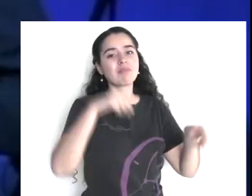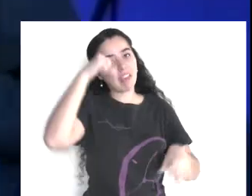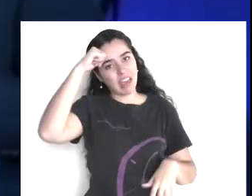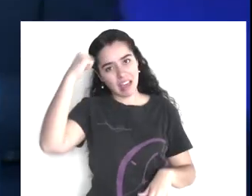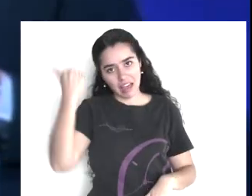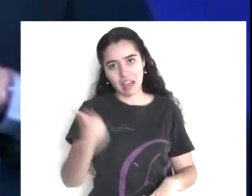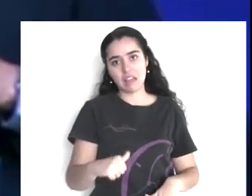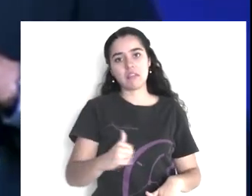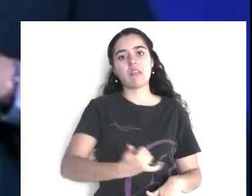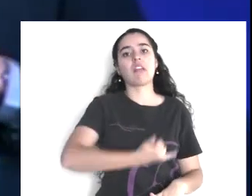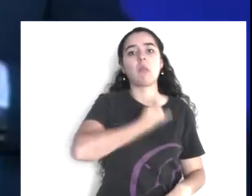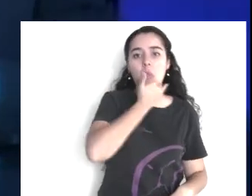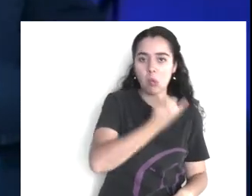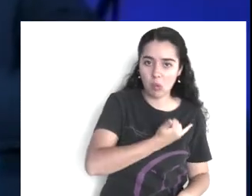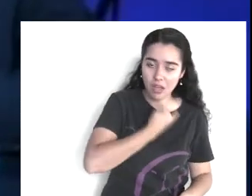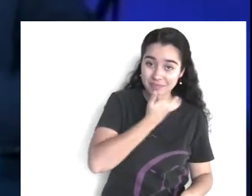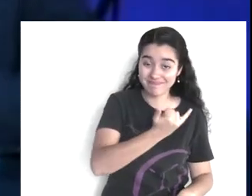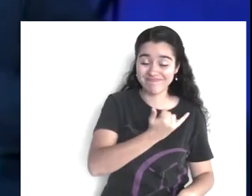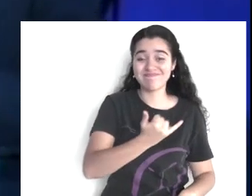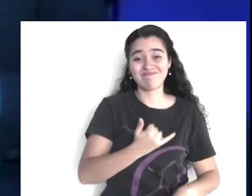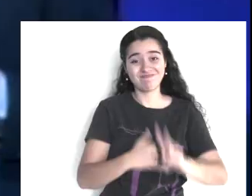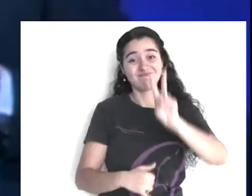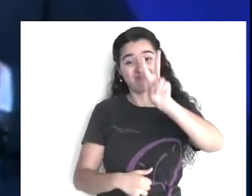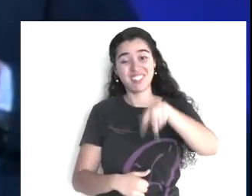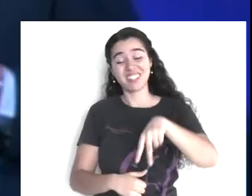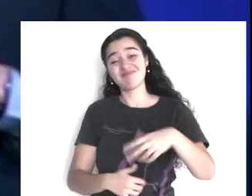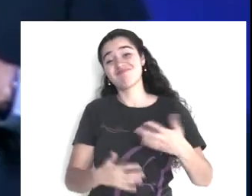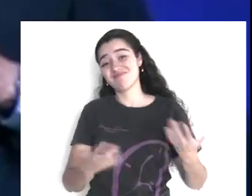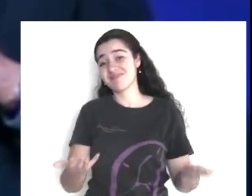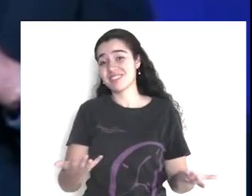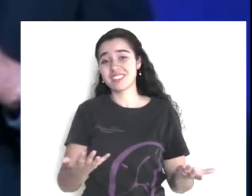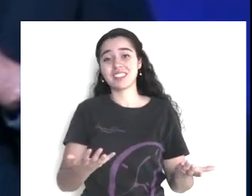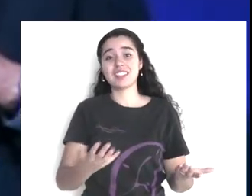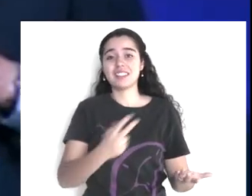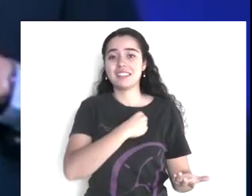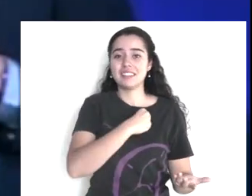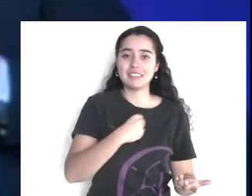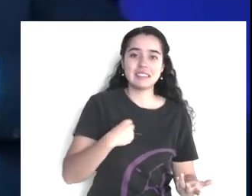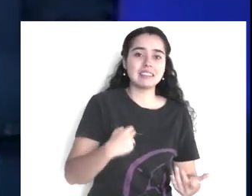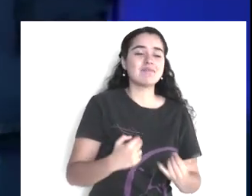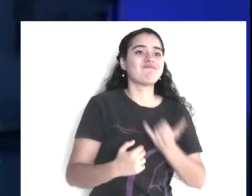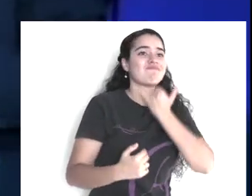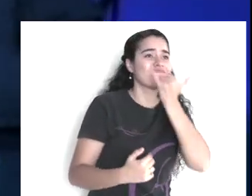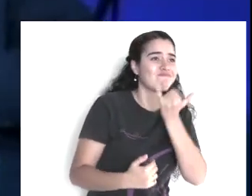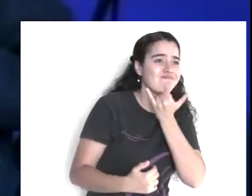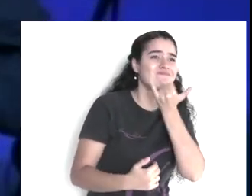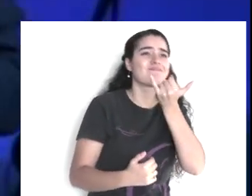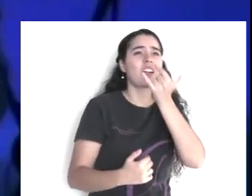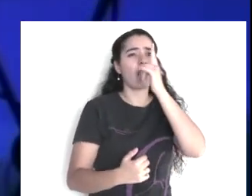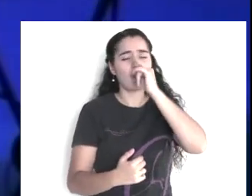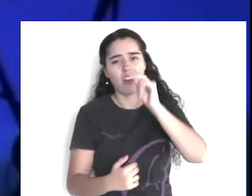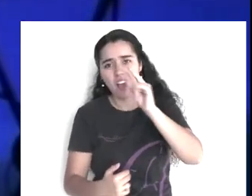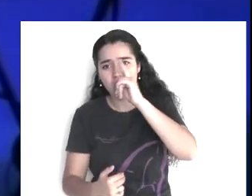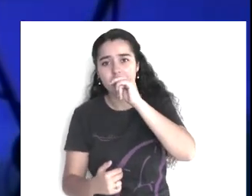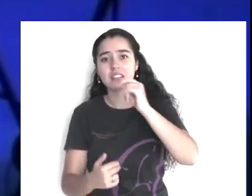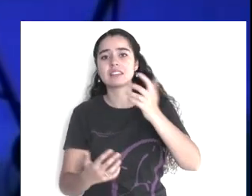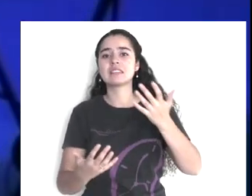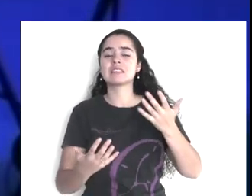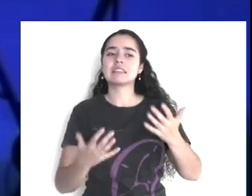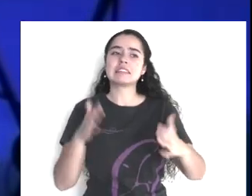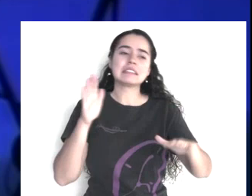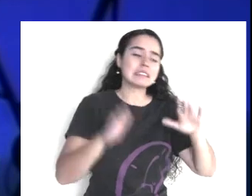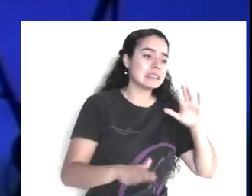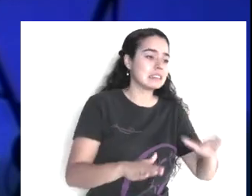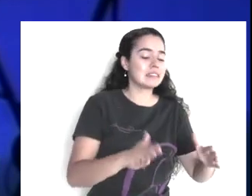como tratando de, evitar en esta área, que nosotros sigamos pecando, que estemos, que tengamos la conciencia,